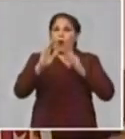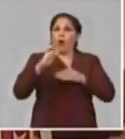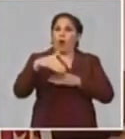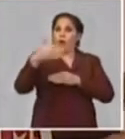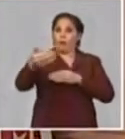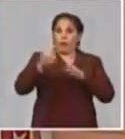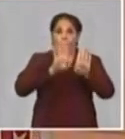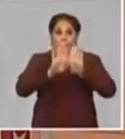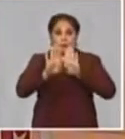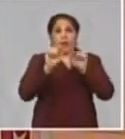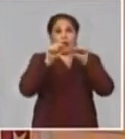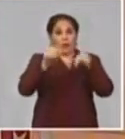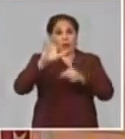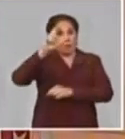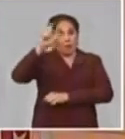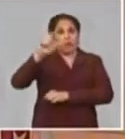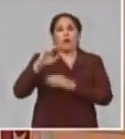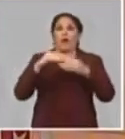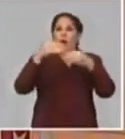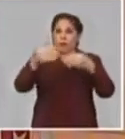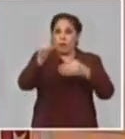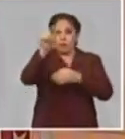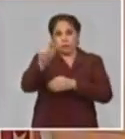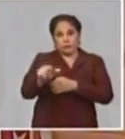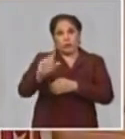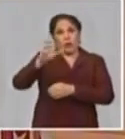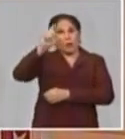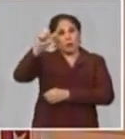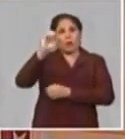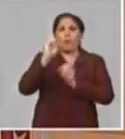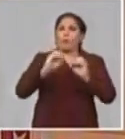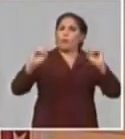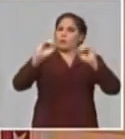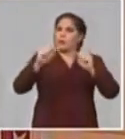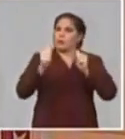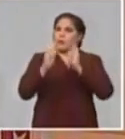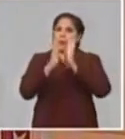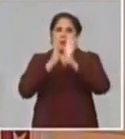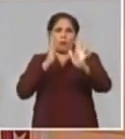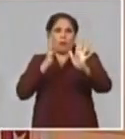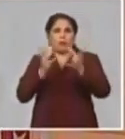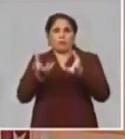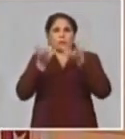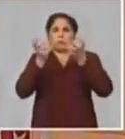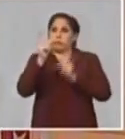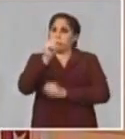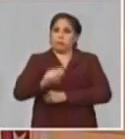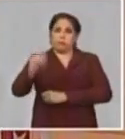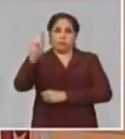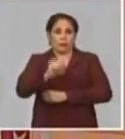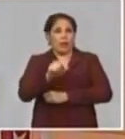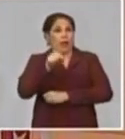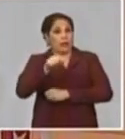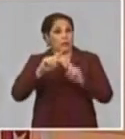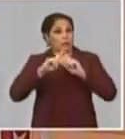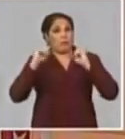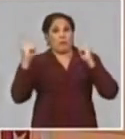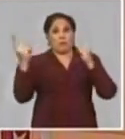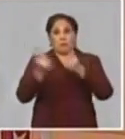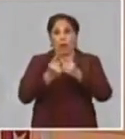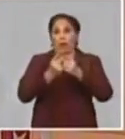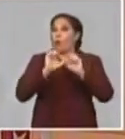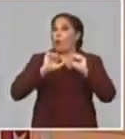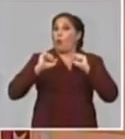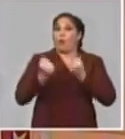afuera de las oficinas, las personas de los bancos organizando las colas para que no haya concentración. En sentido general, el uso